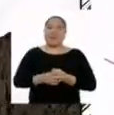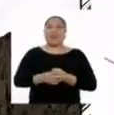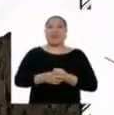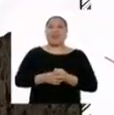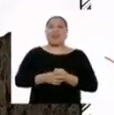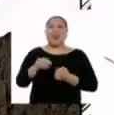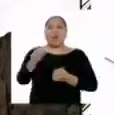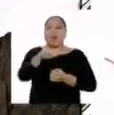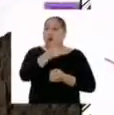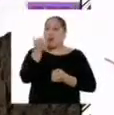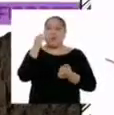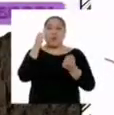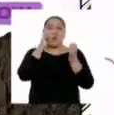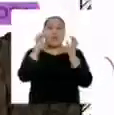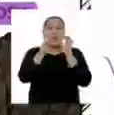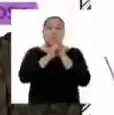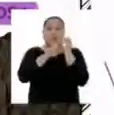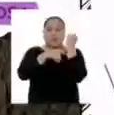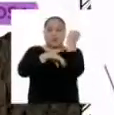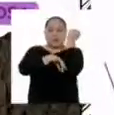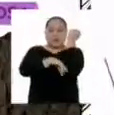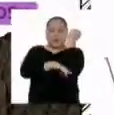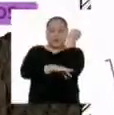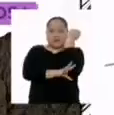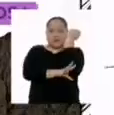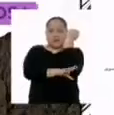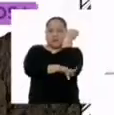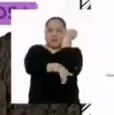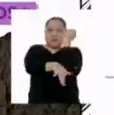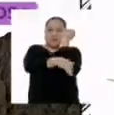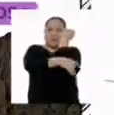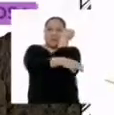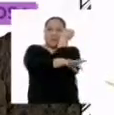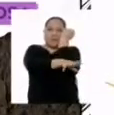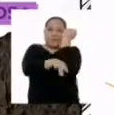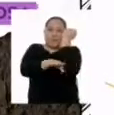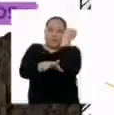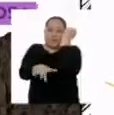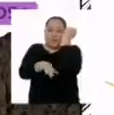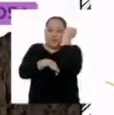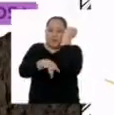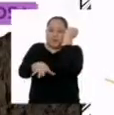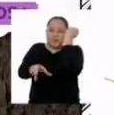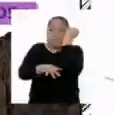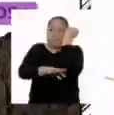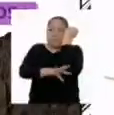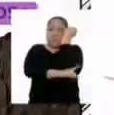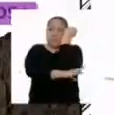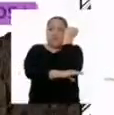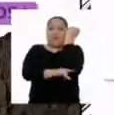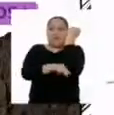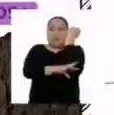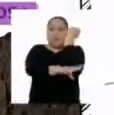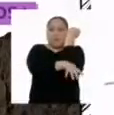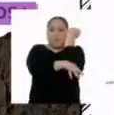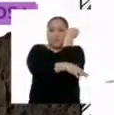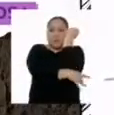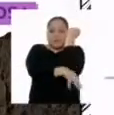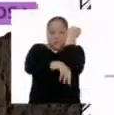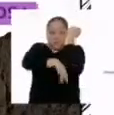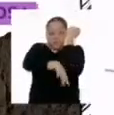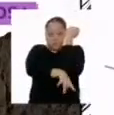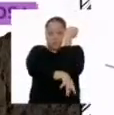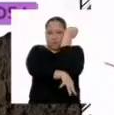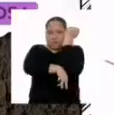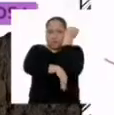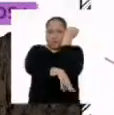es la raíz fibrosa, que parece una maraña por las raíces adventicias que salen de la parte baja